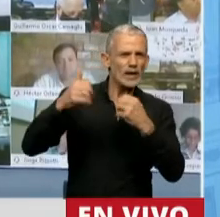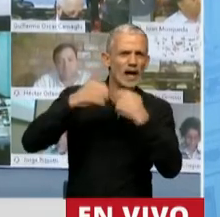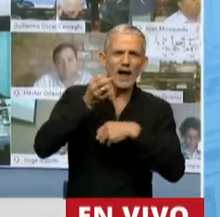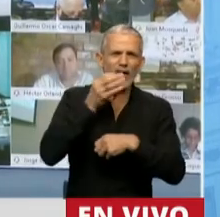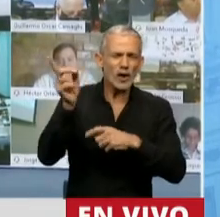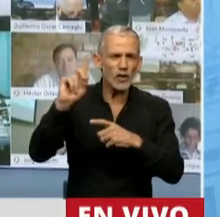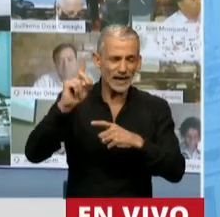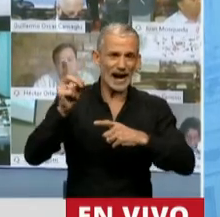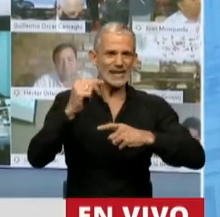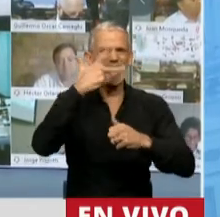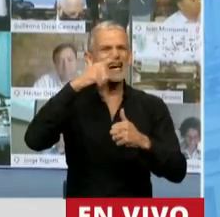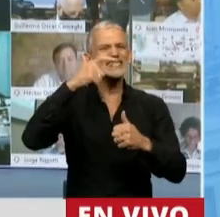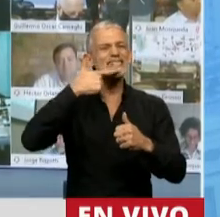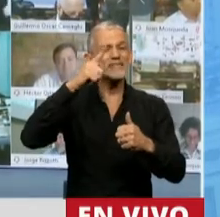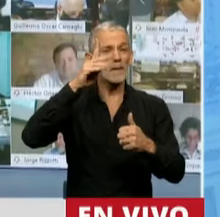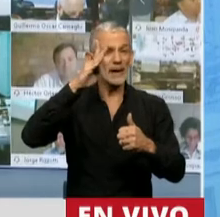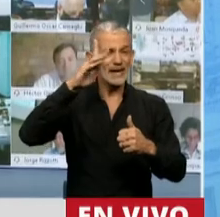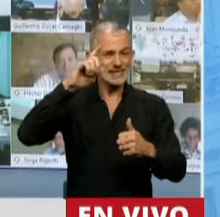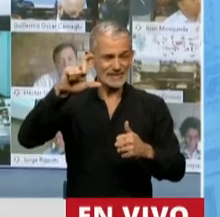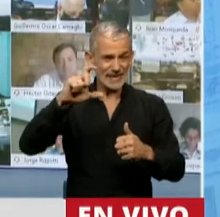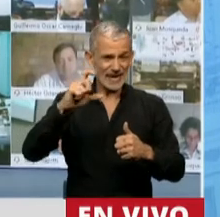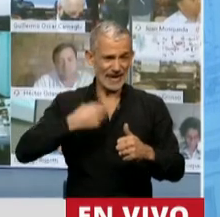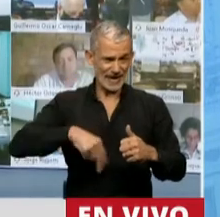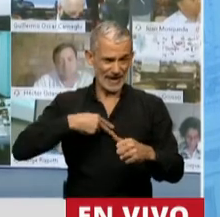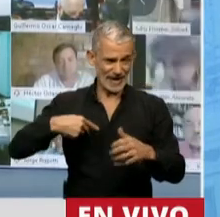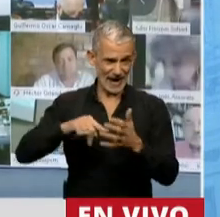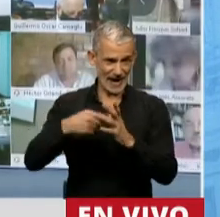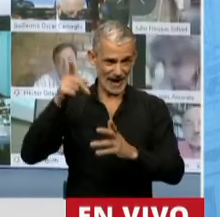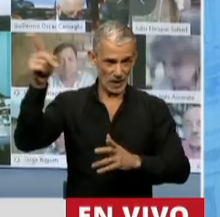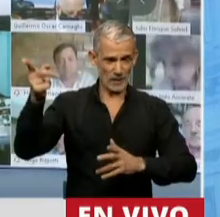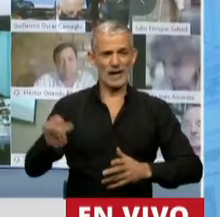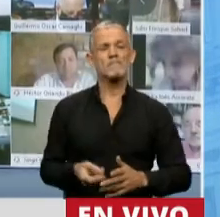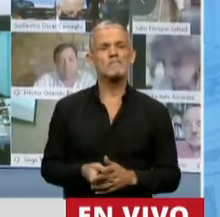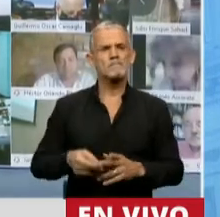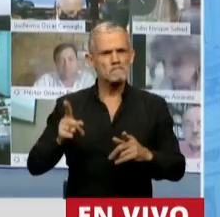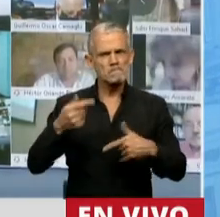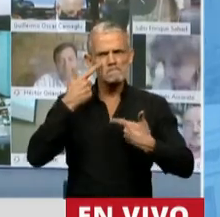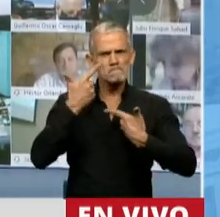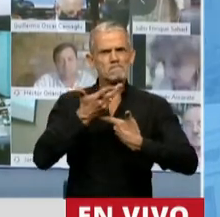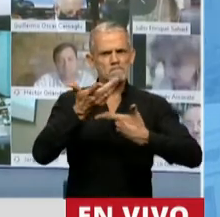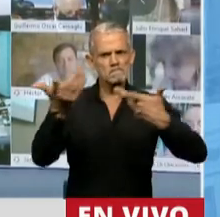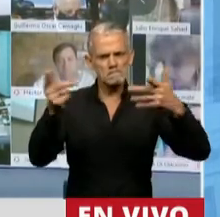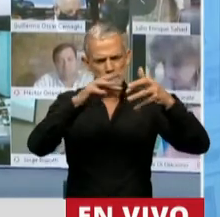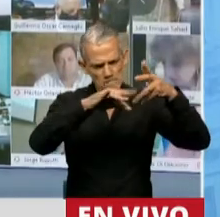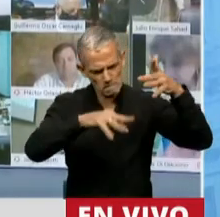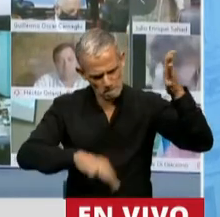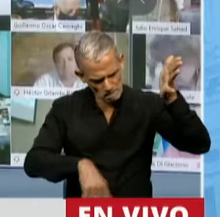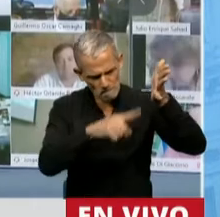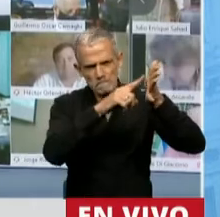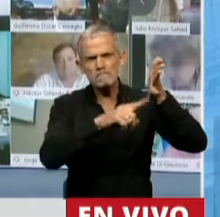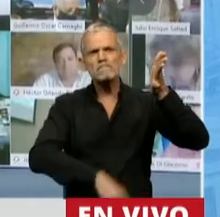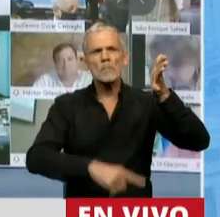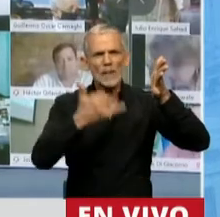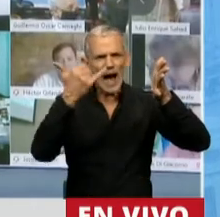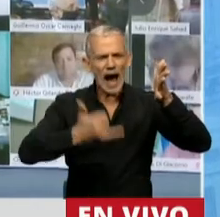argentinos en el HBC de Ginebra. Toda esa información puso en evidencia que efectivamente existe